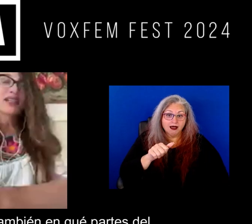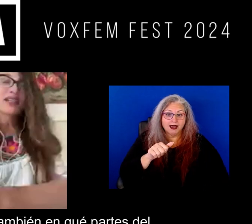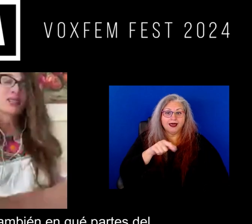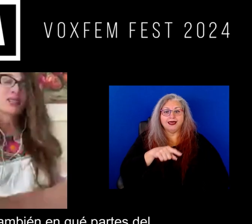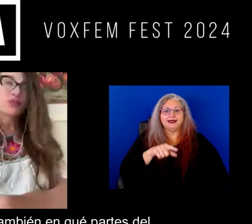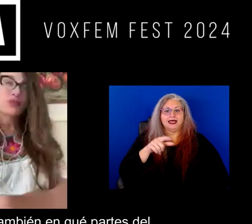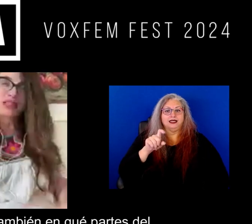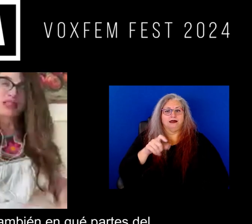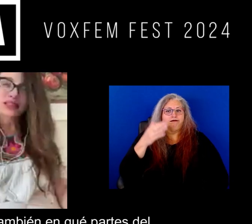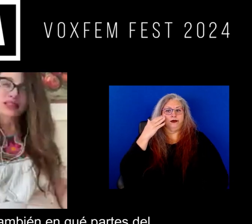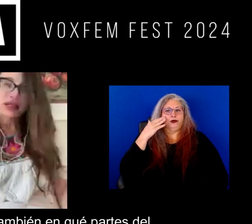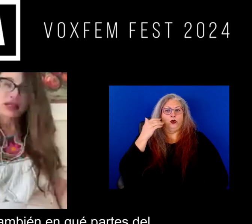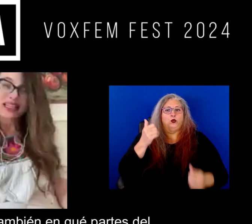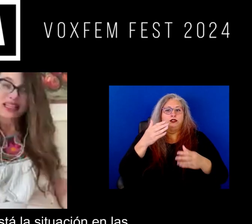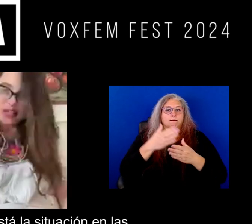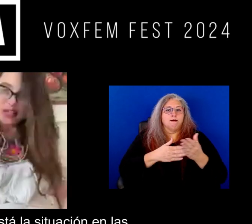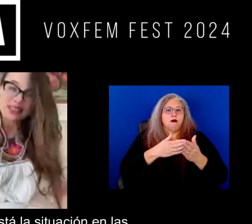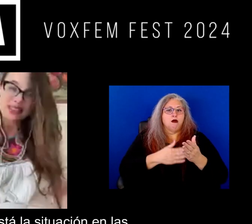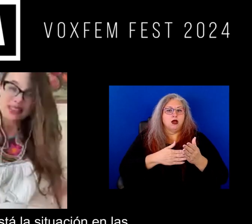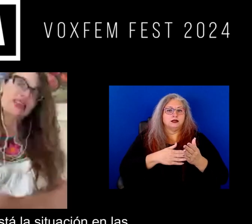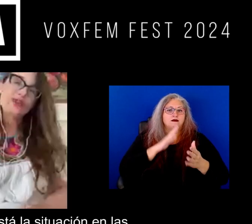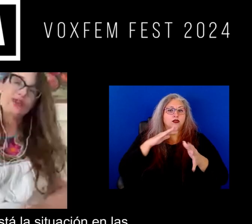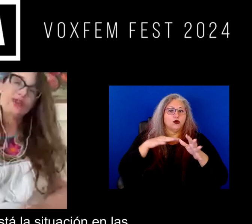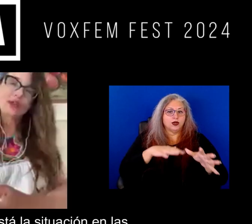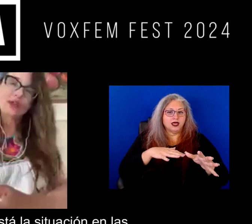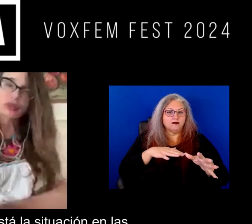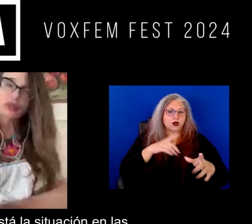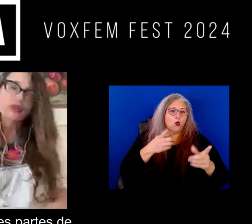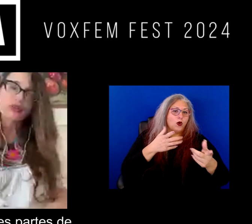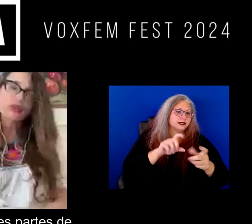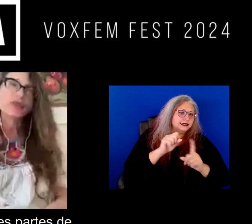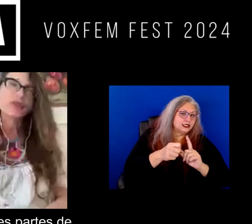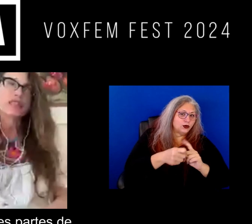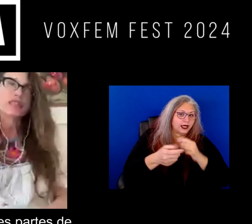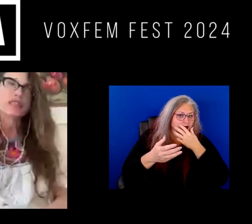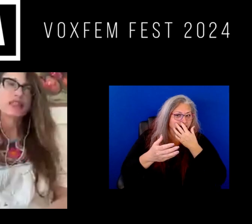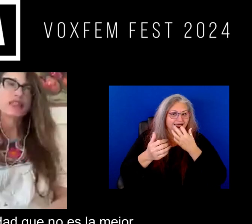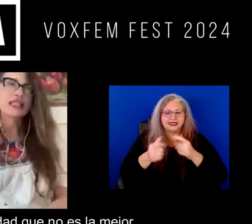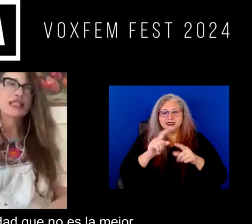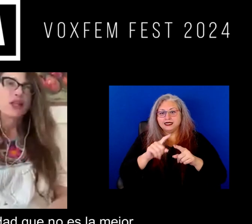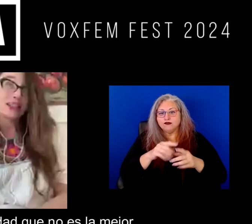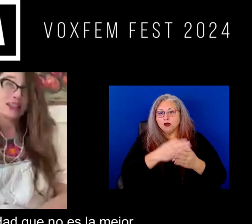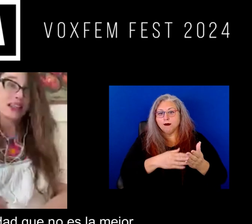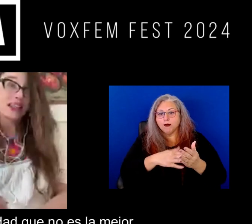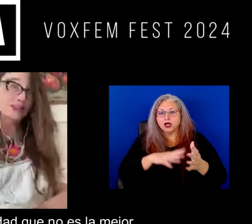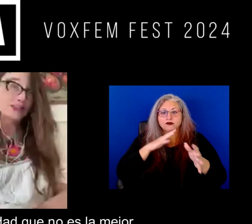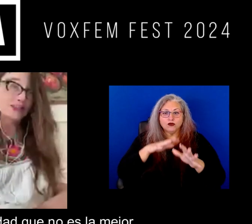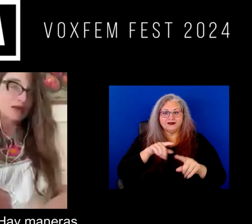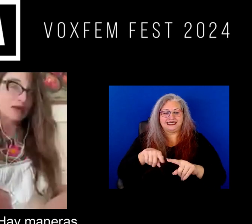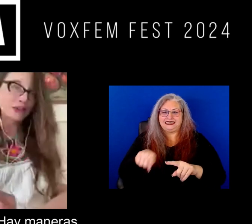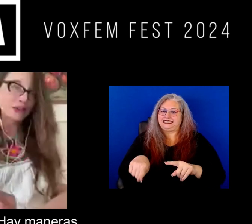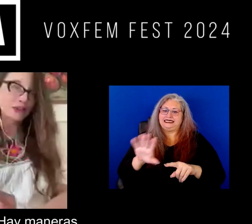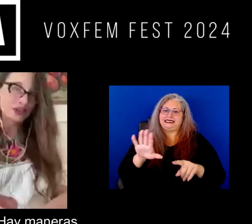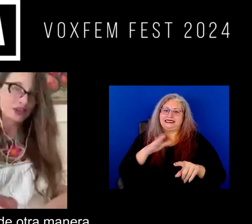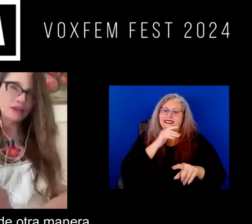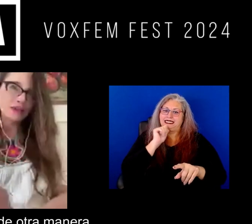pues pueden saber también en qué partes del río cómo está la situación en las diferentes partes del río que la verdad que